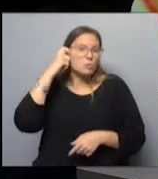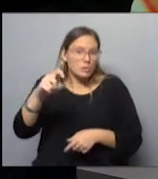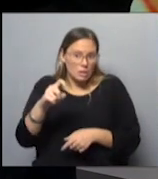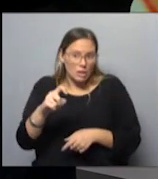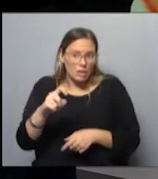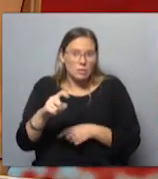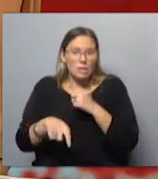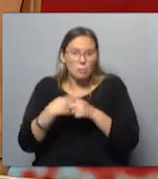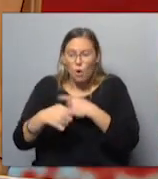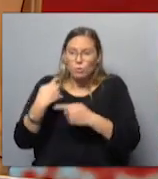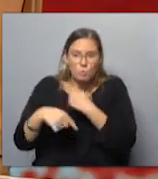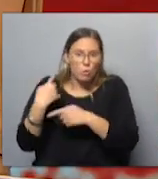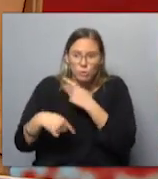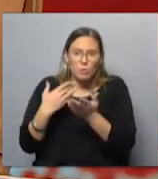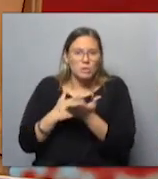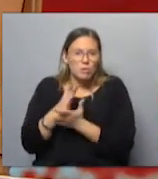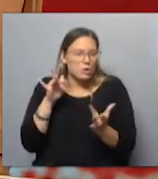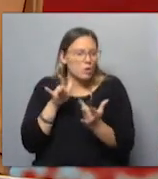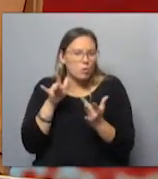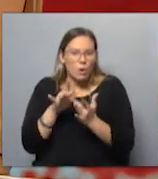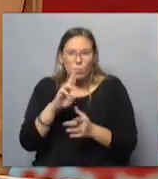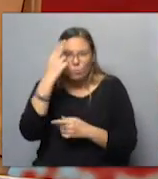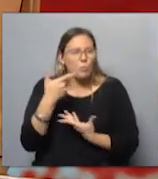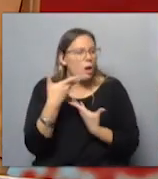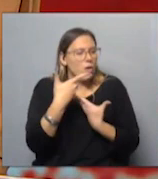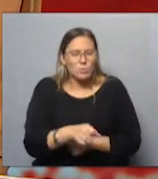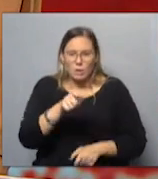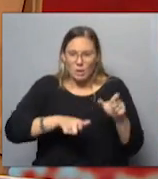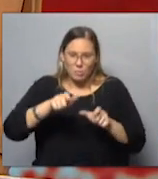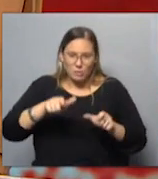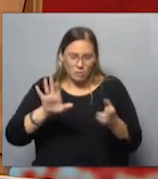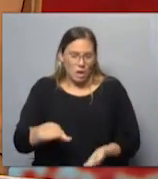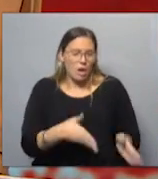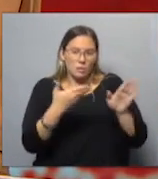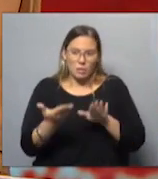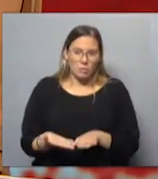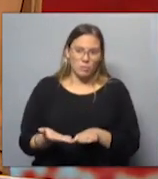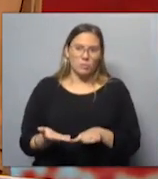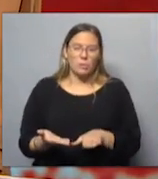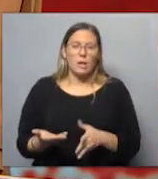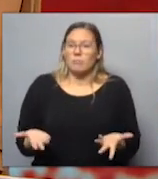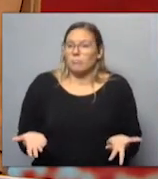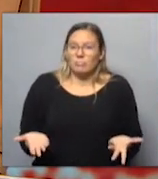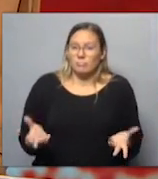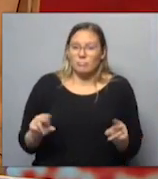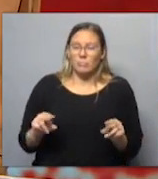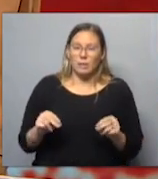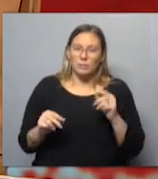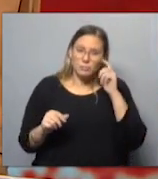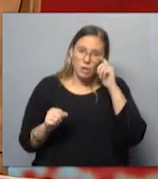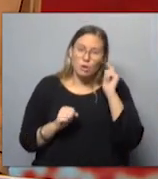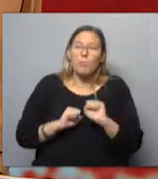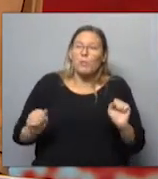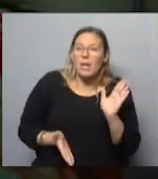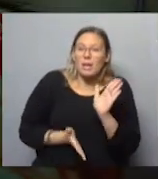y por verdad, después siguió, y siempre siguió conectado a Uruguay, y en ayudar a las personas, y hasta el día de hoy, le dije, no podés